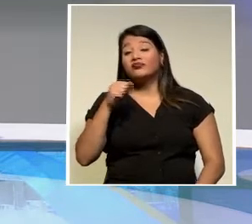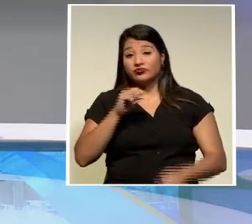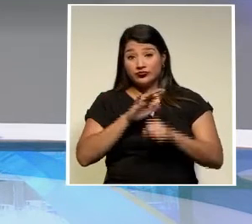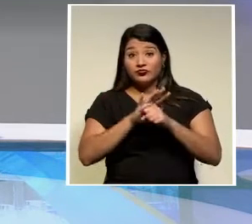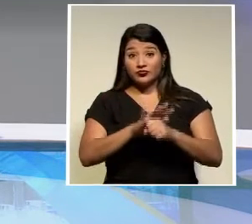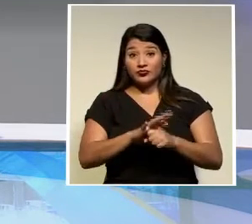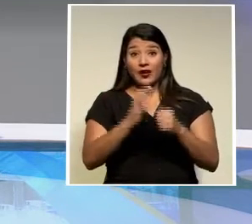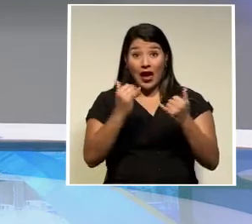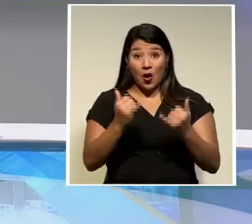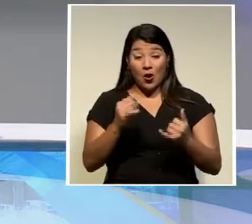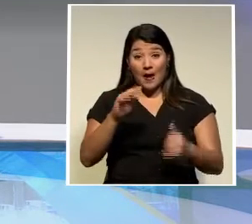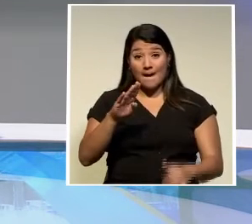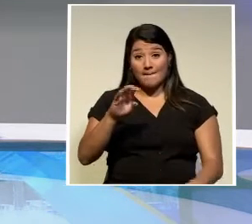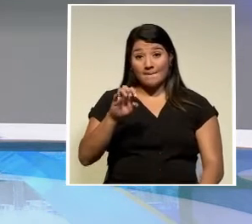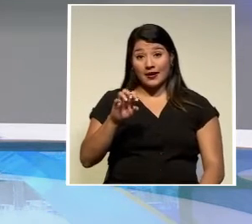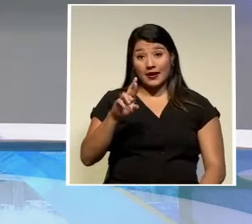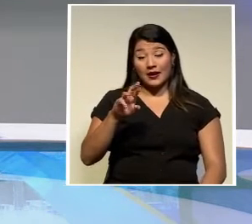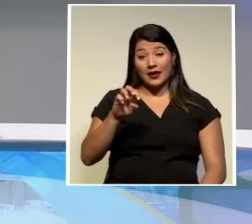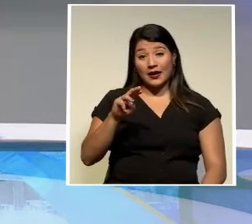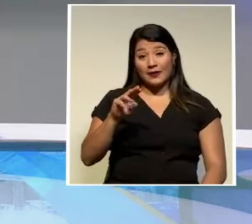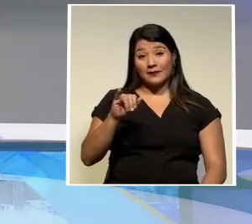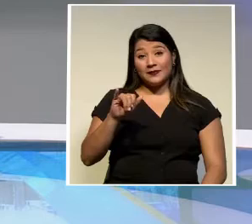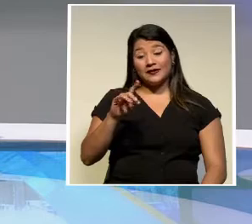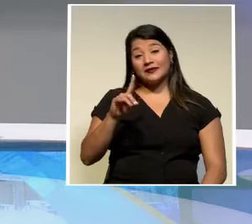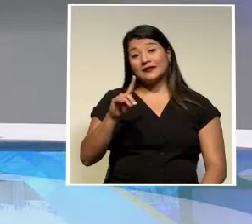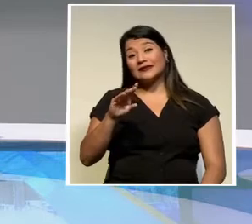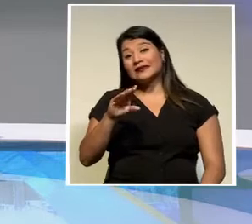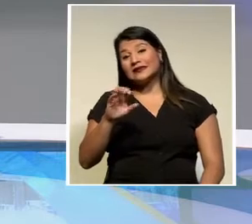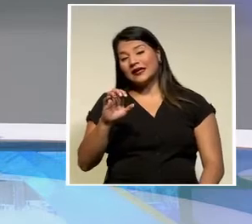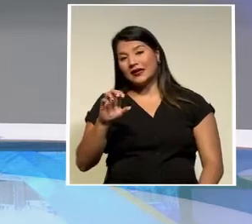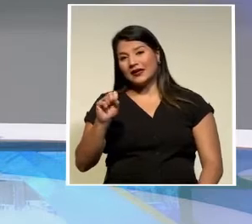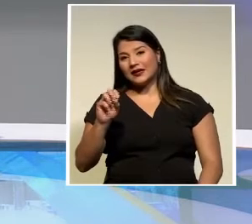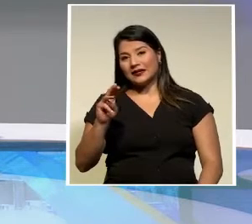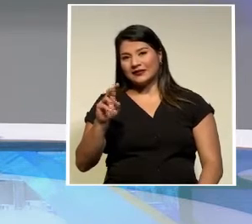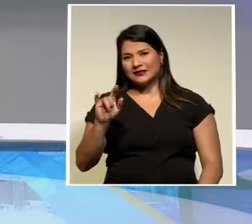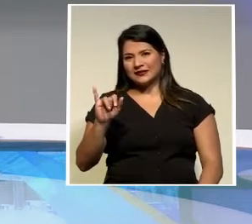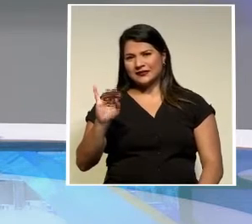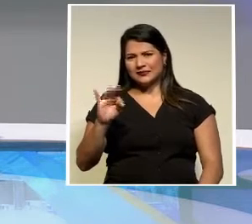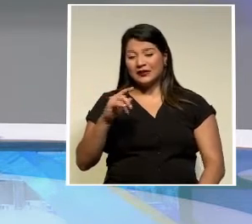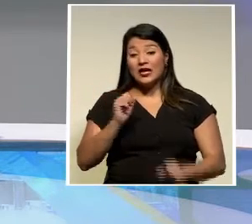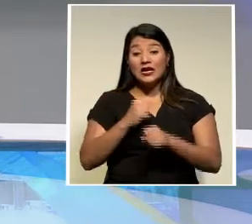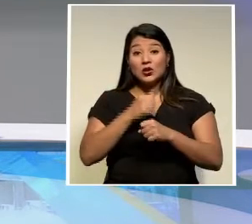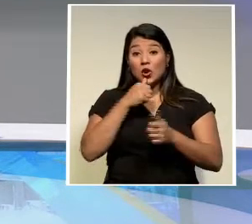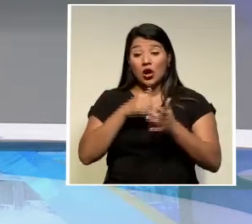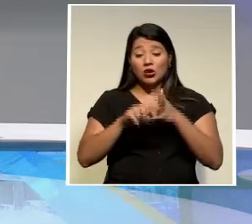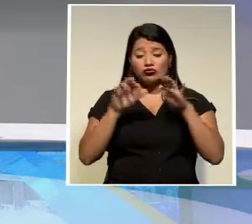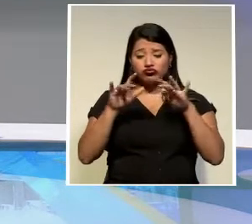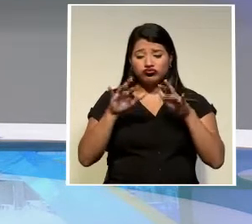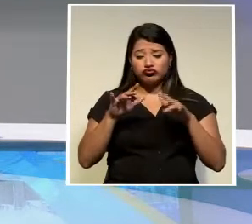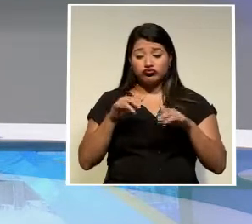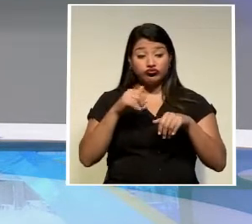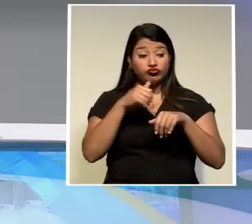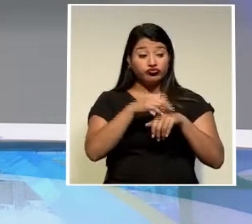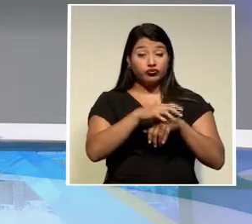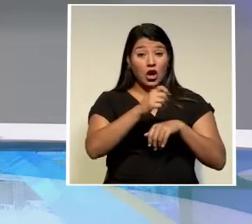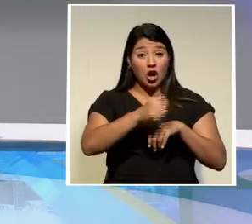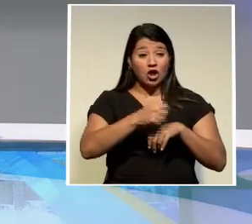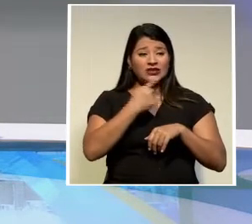envió una carta a la corte indicando que esas afirmaciones son falsas y que